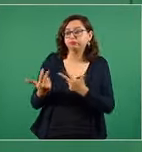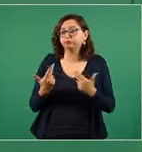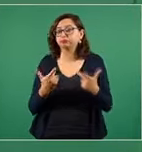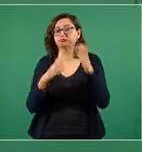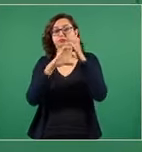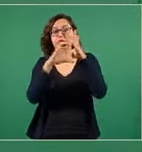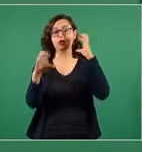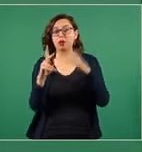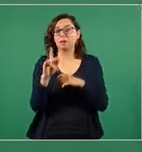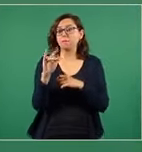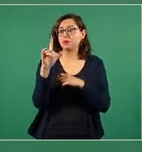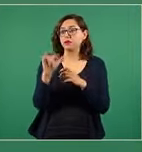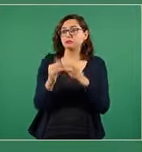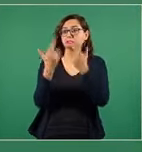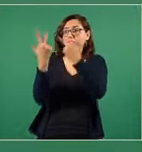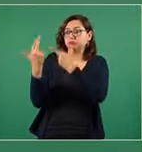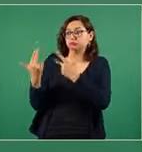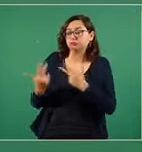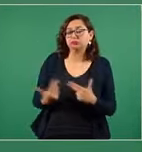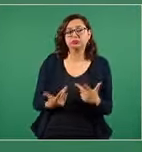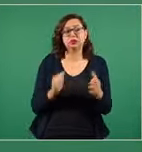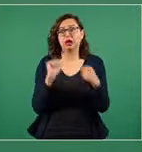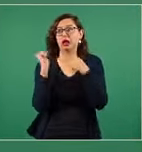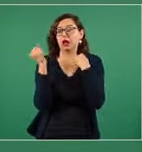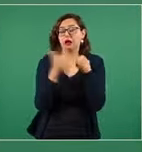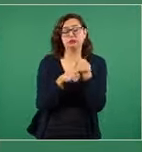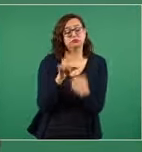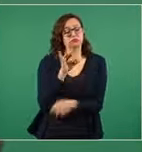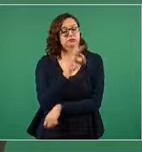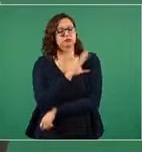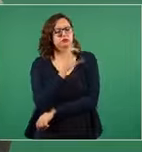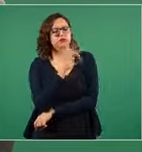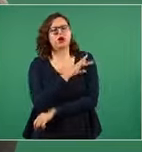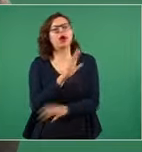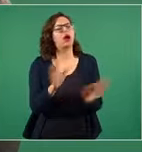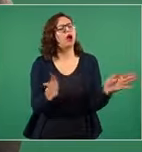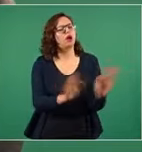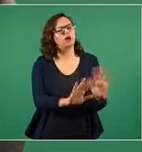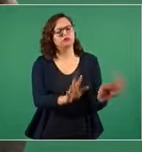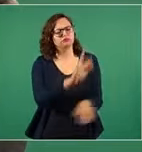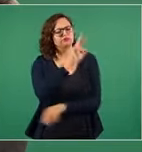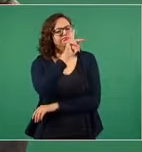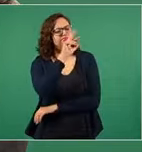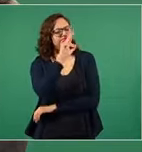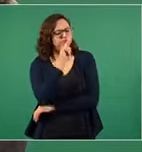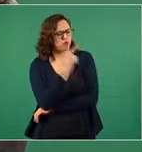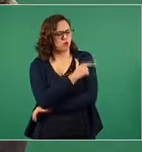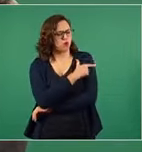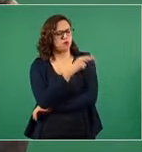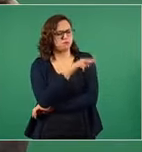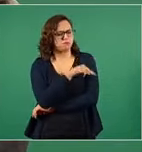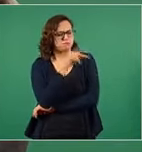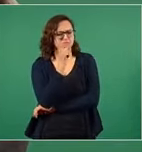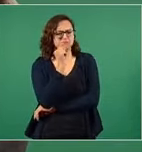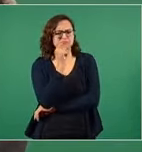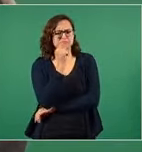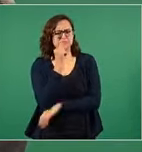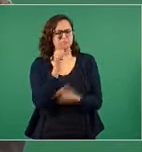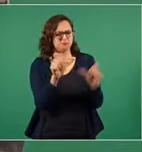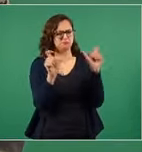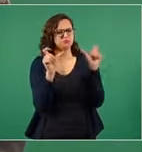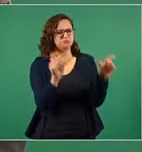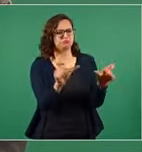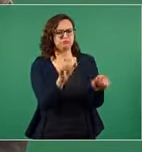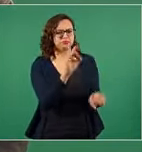camiones pues se les va ofrecer apoyo para que tengan